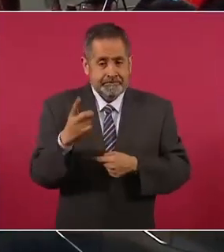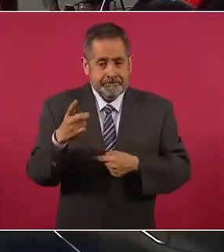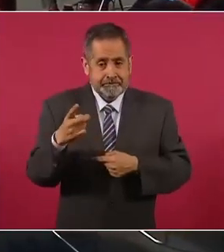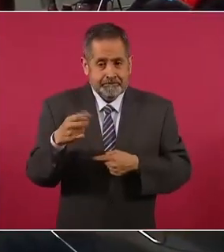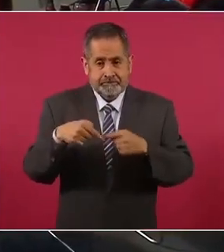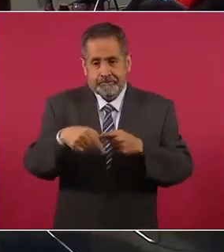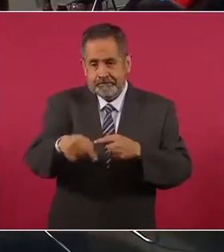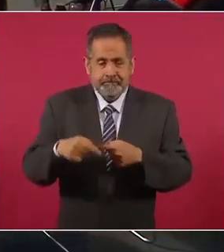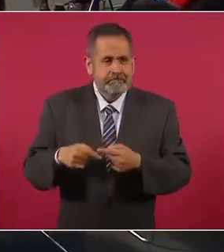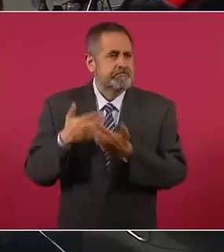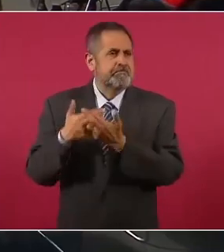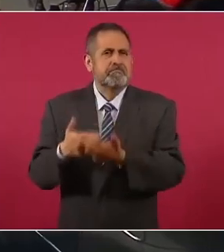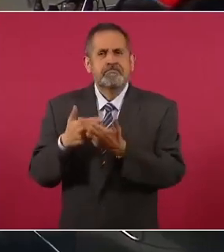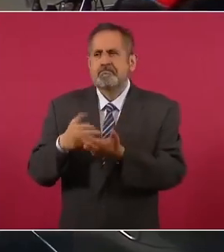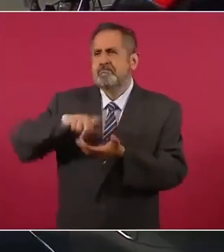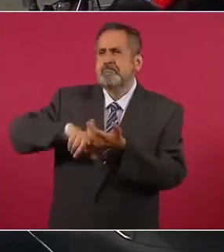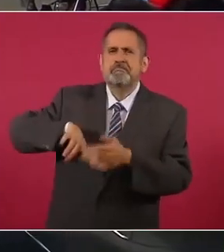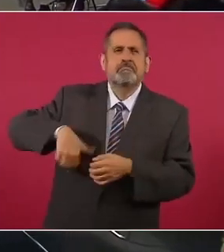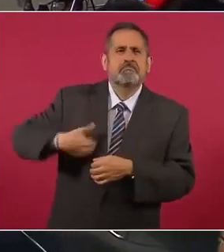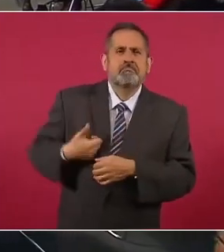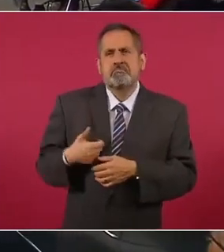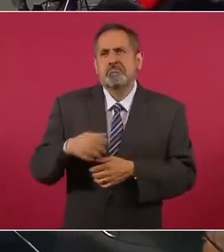y debemos de tener en caja